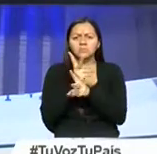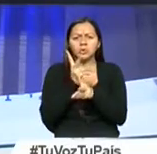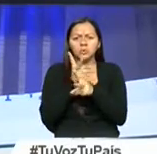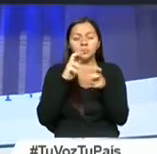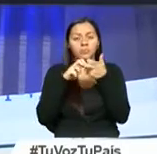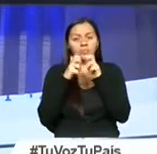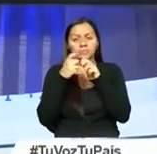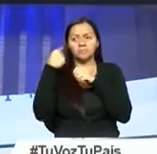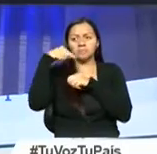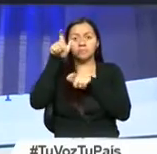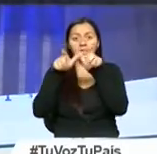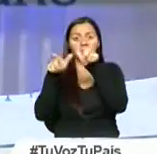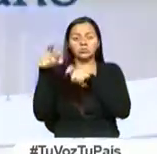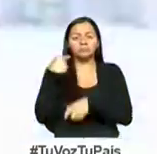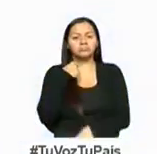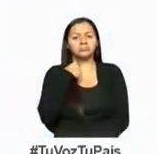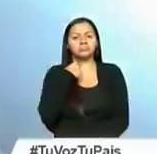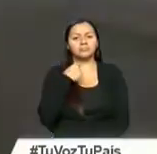personas en el mundo.